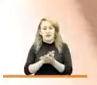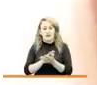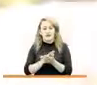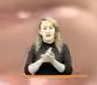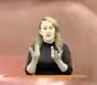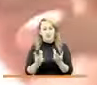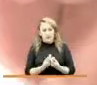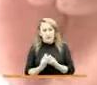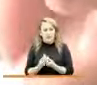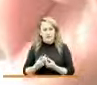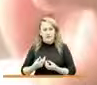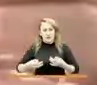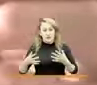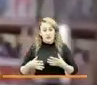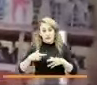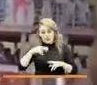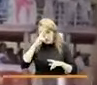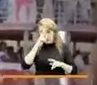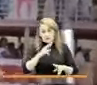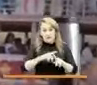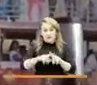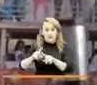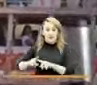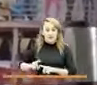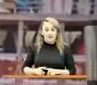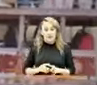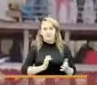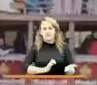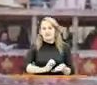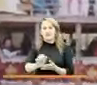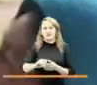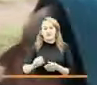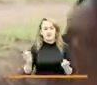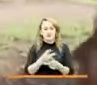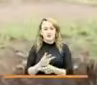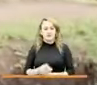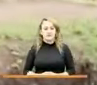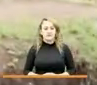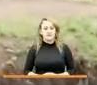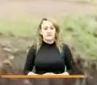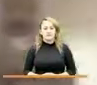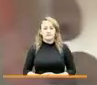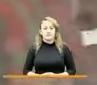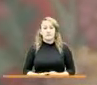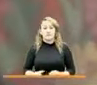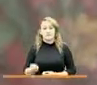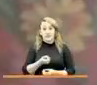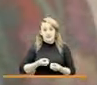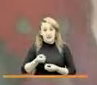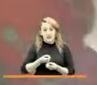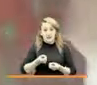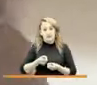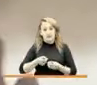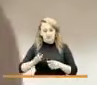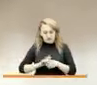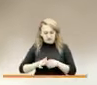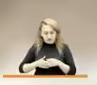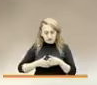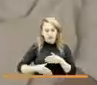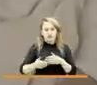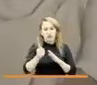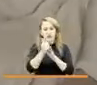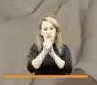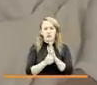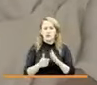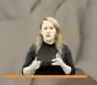seguridad, del respeto por las diferencias y del rechazo a la violencia. Diseñamos y ejecutamos programas que de manera diferencial